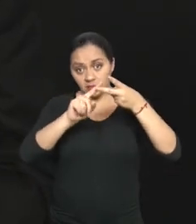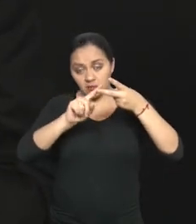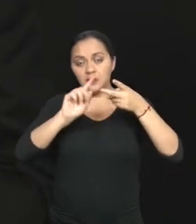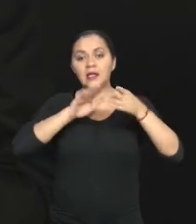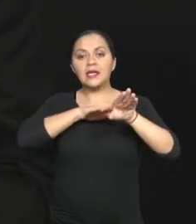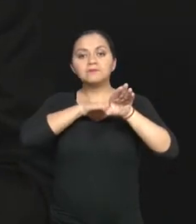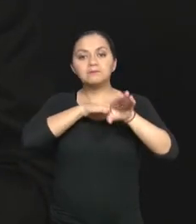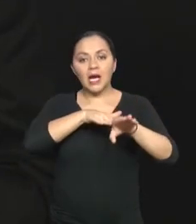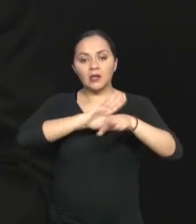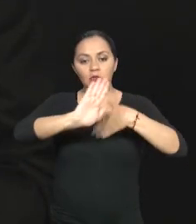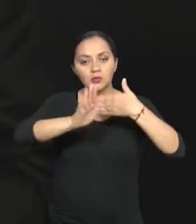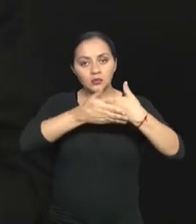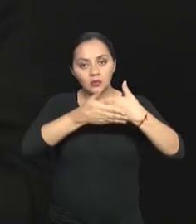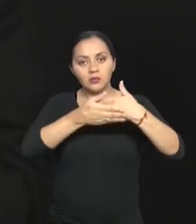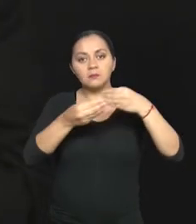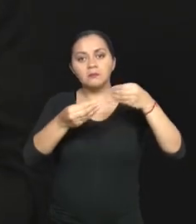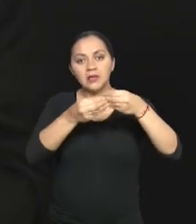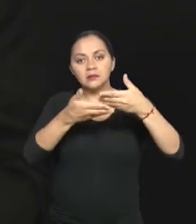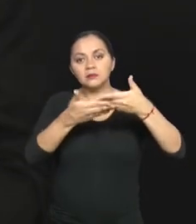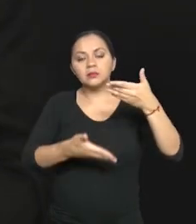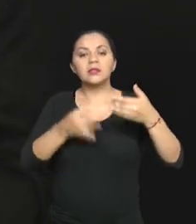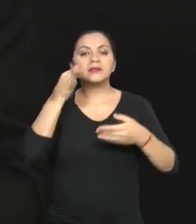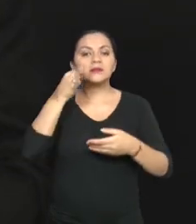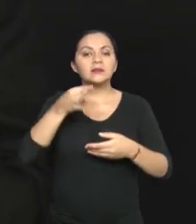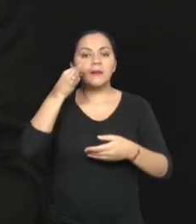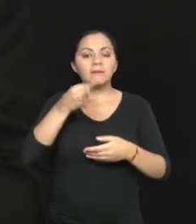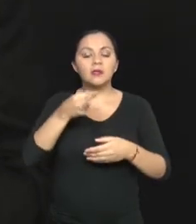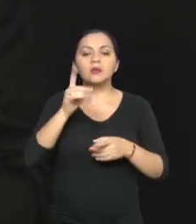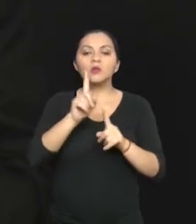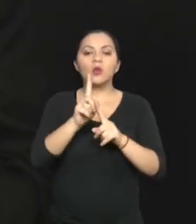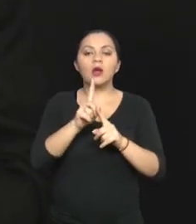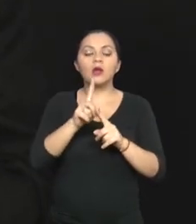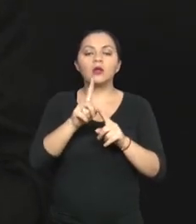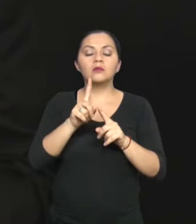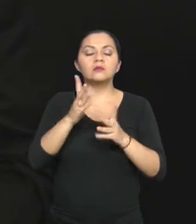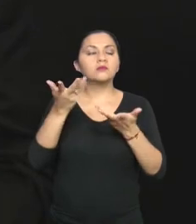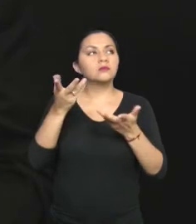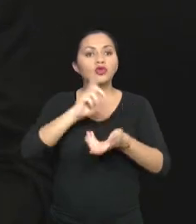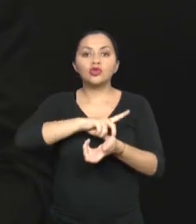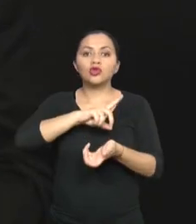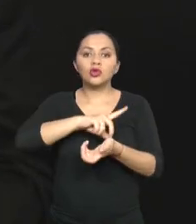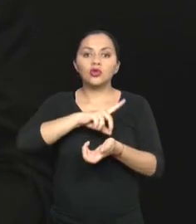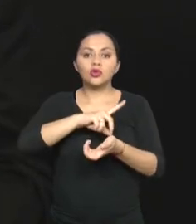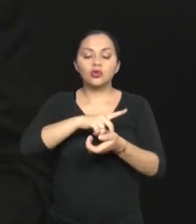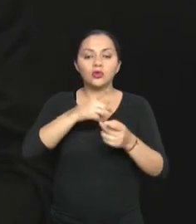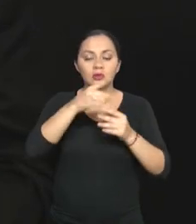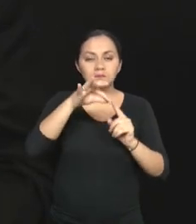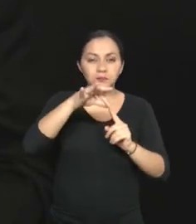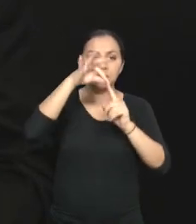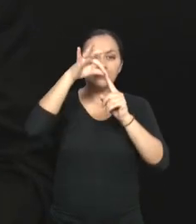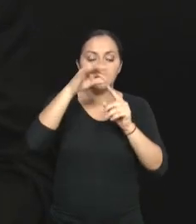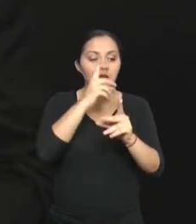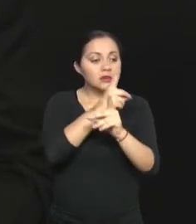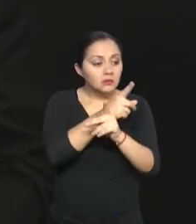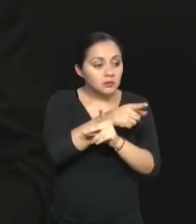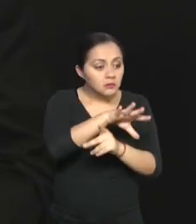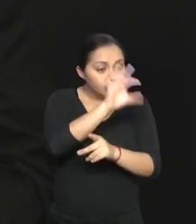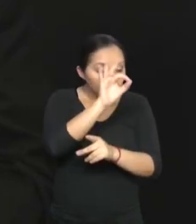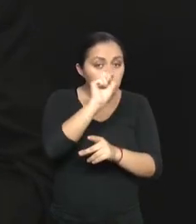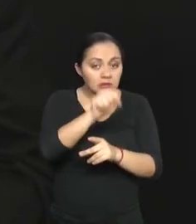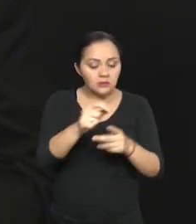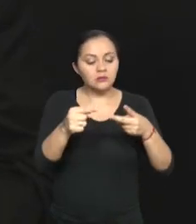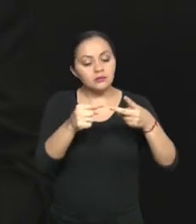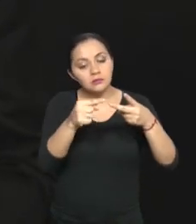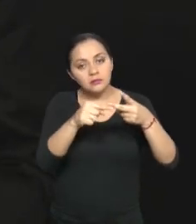certificado, básicamente exámenes médicos, en este caso la discapacidad de la persona que está queriendo